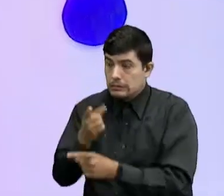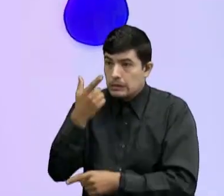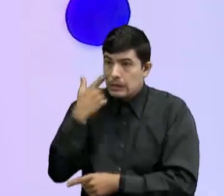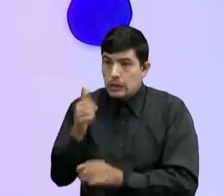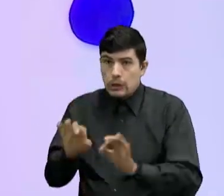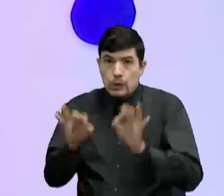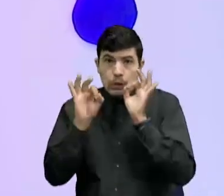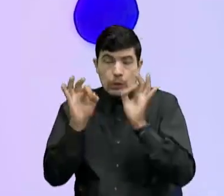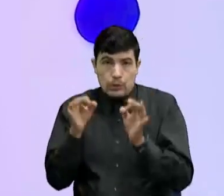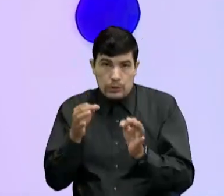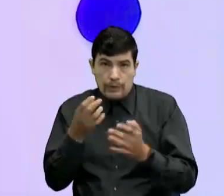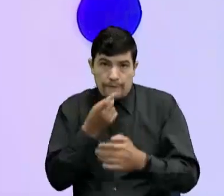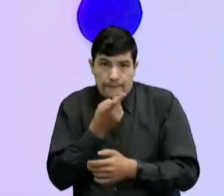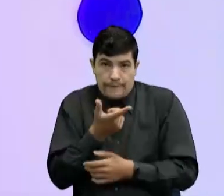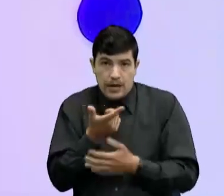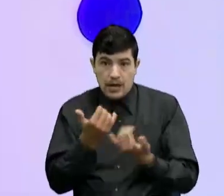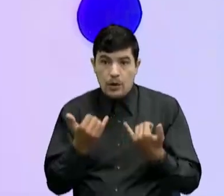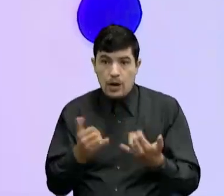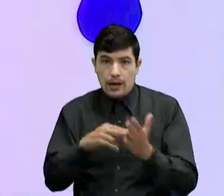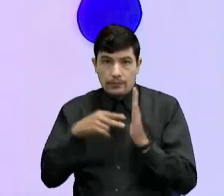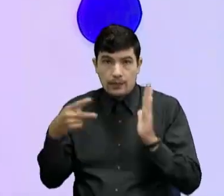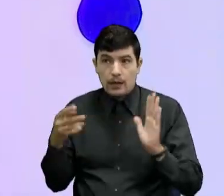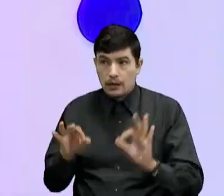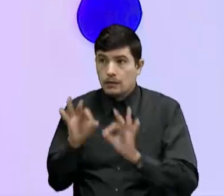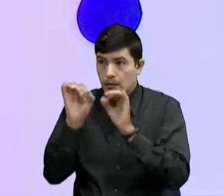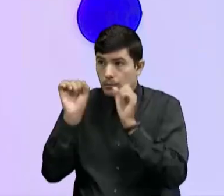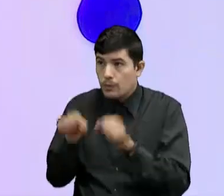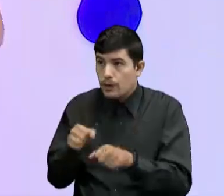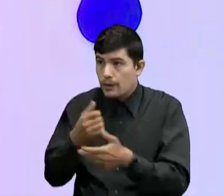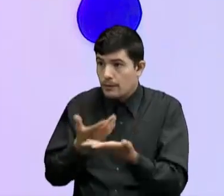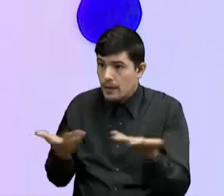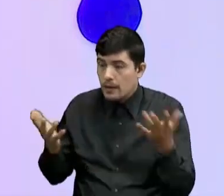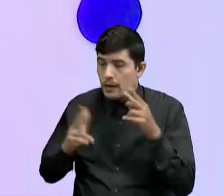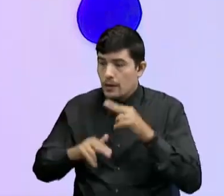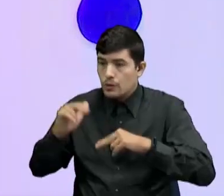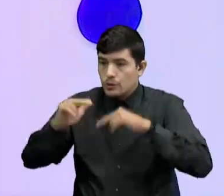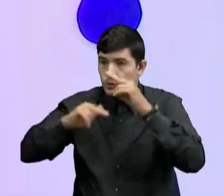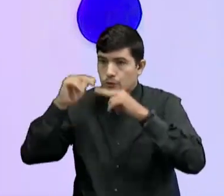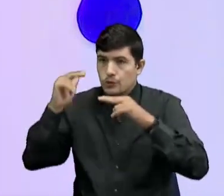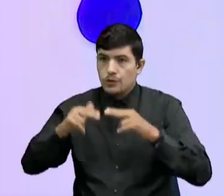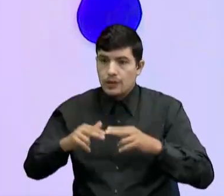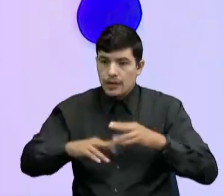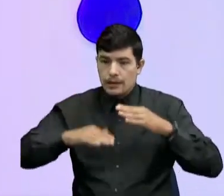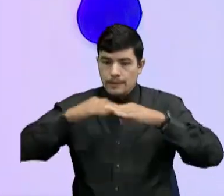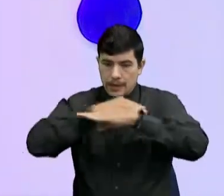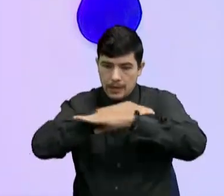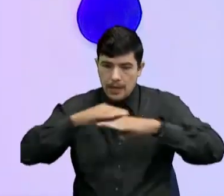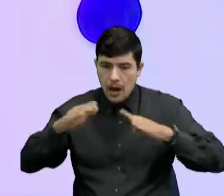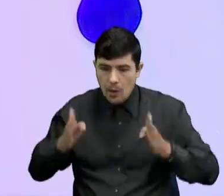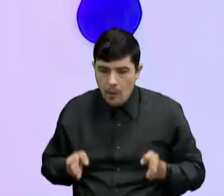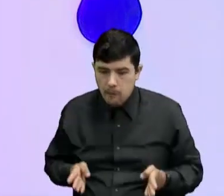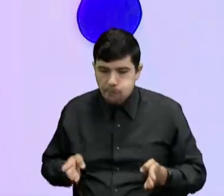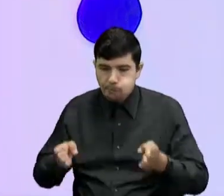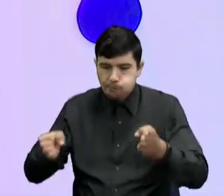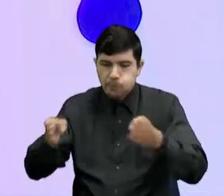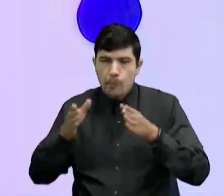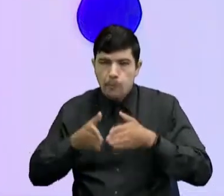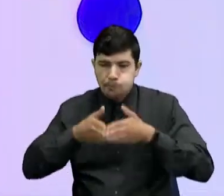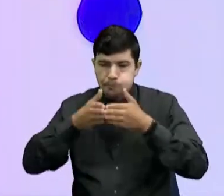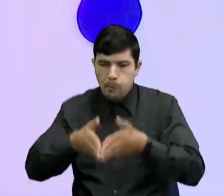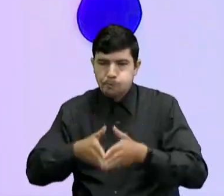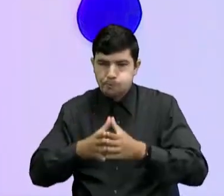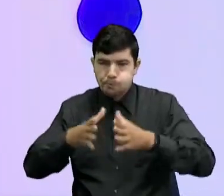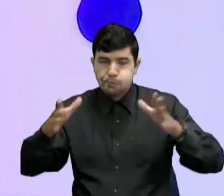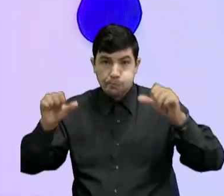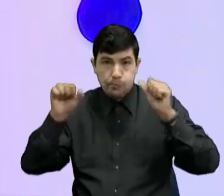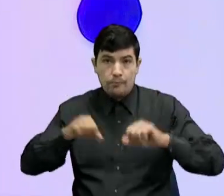viabilidad Pues que nos ha dado También la tecnología De construir Vías De abrir otros mecanismos Para tener una comunicación Mucho